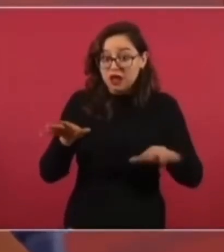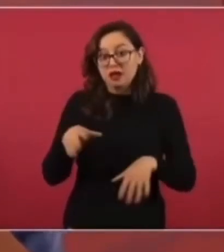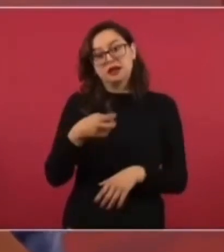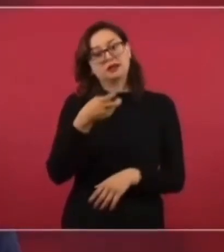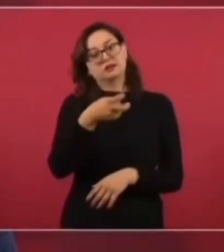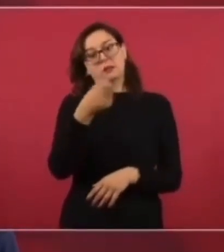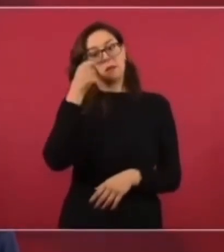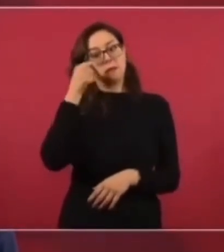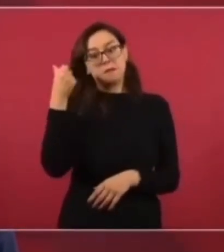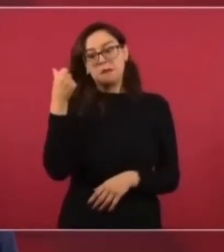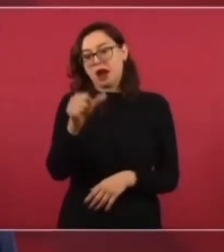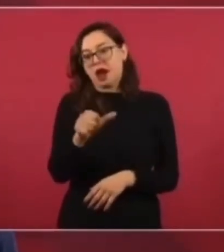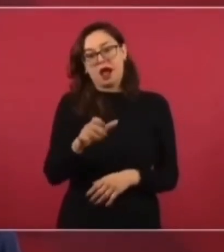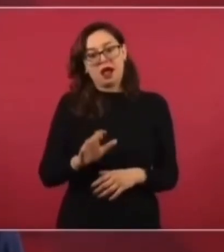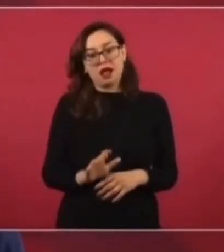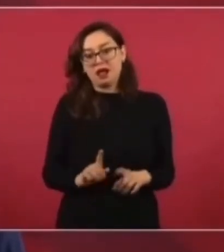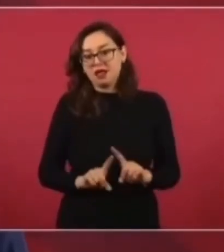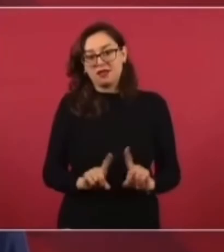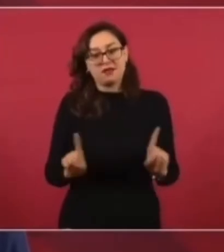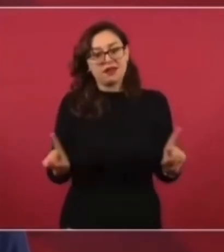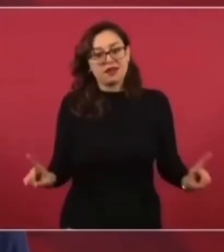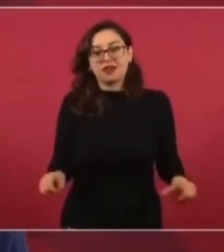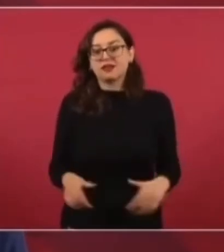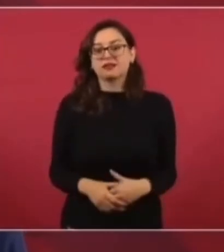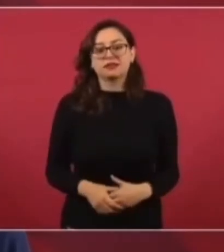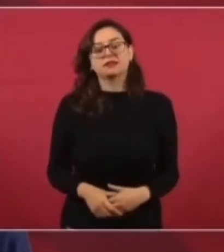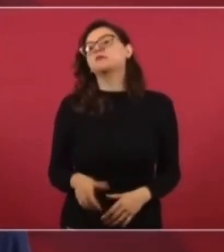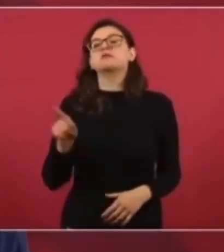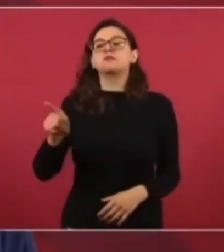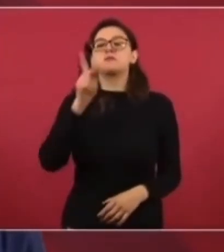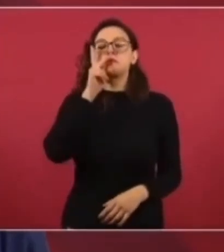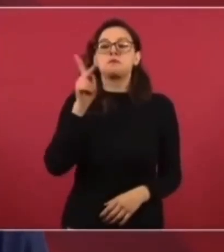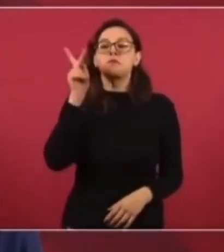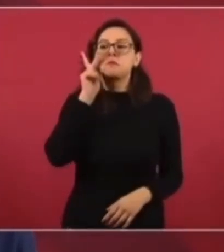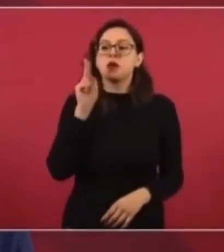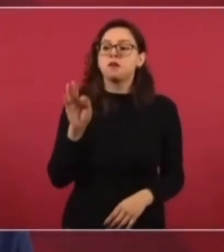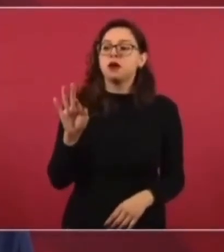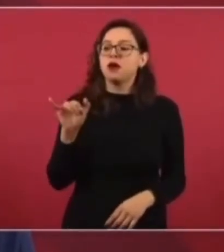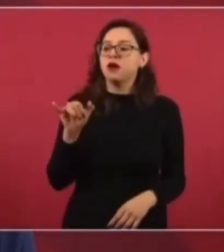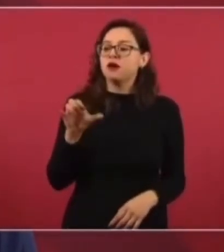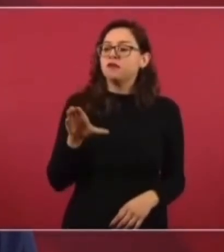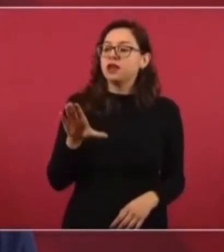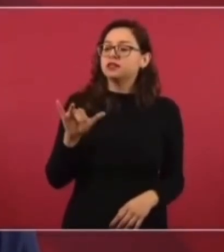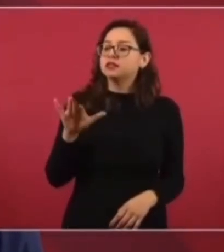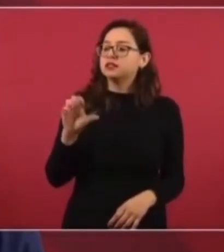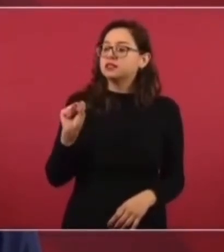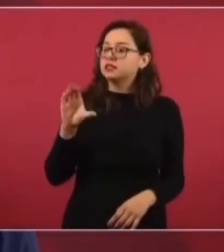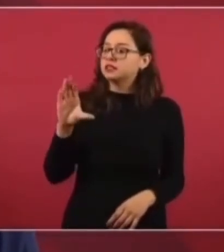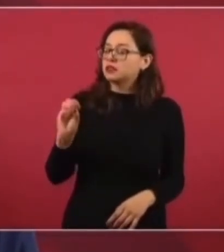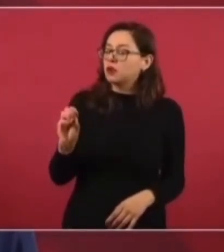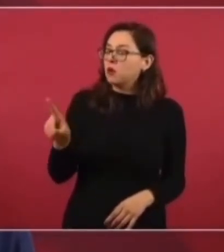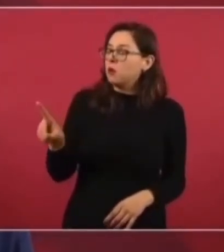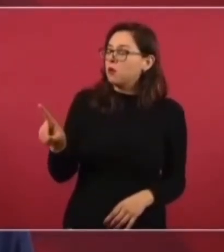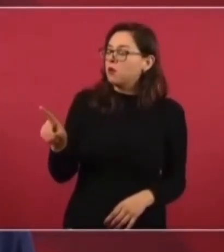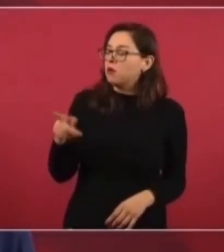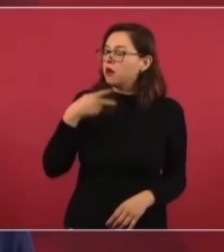Francisco excepcional y es la primera vez que un papa